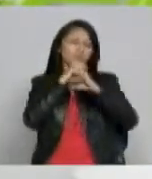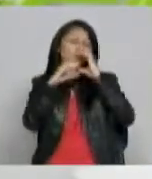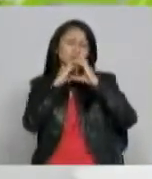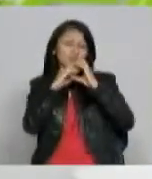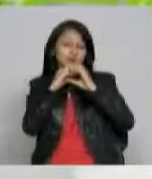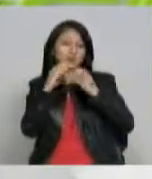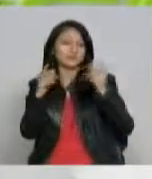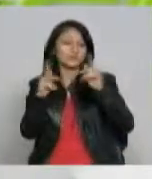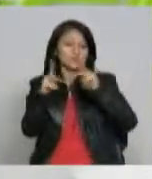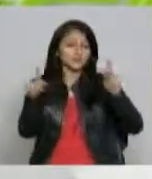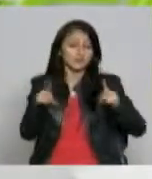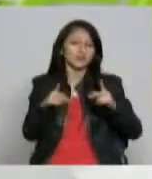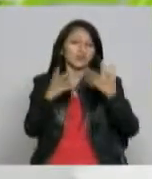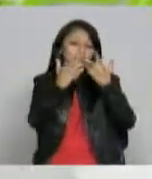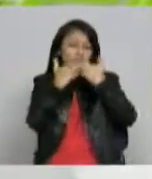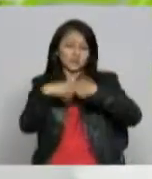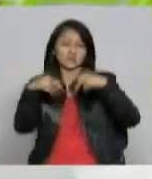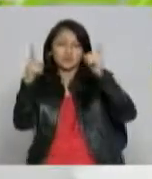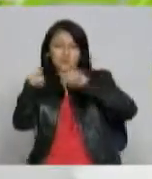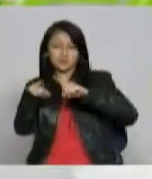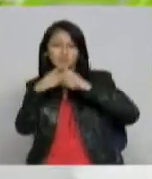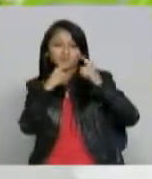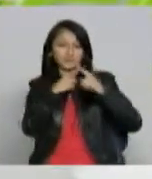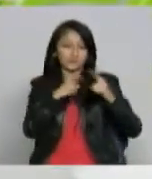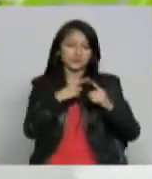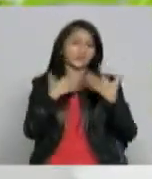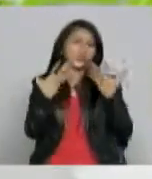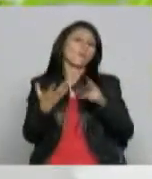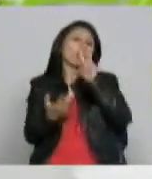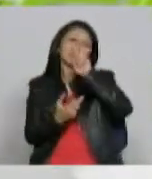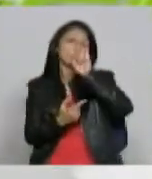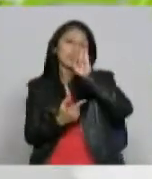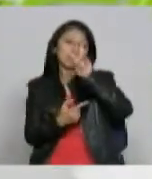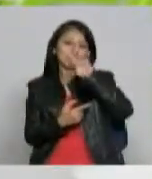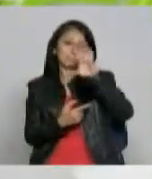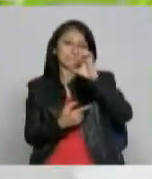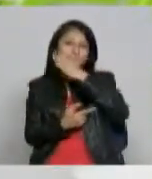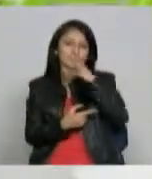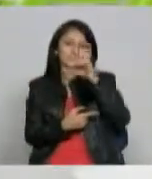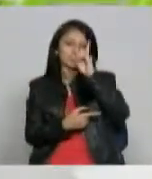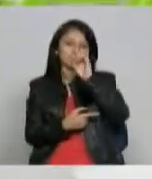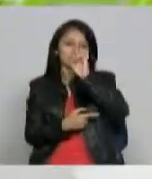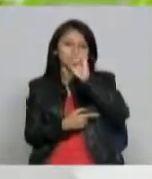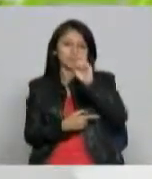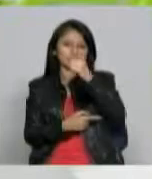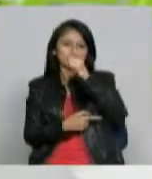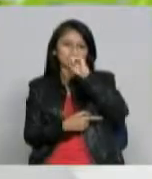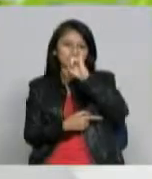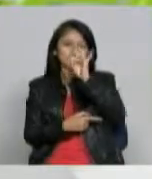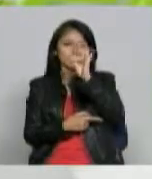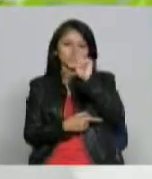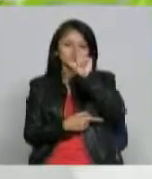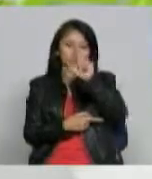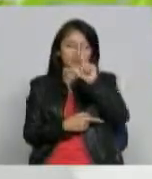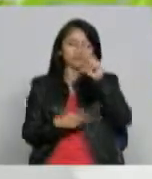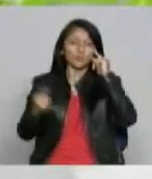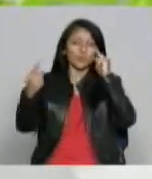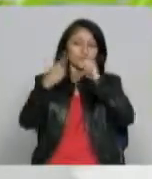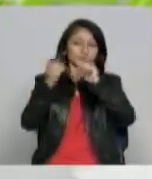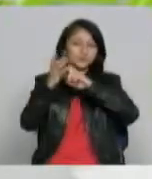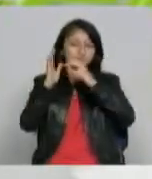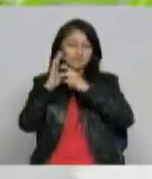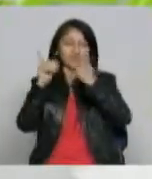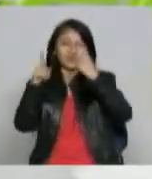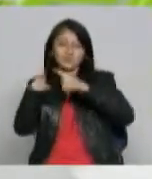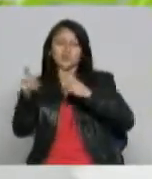entre los ciudadanos y las empresas a través del plan Vive Digital lanzó Convertik un proyecto TIC Discapacidad